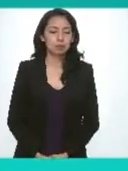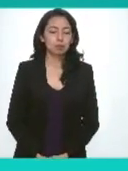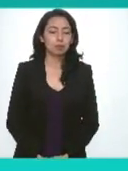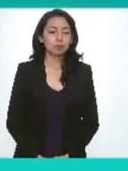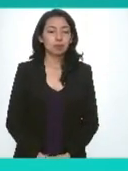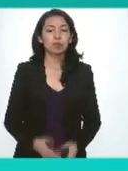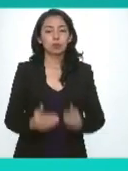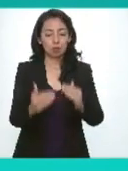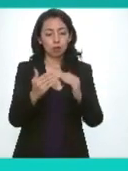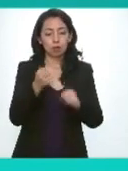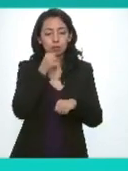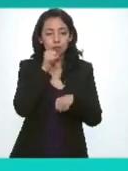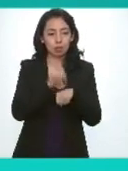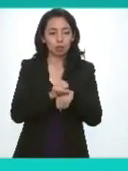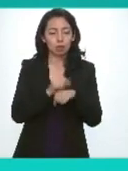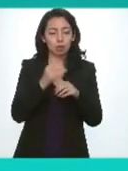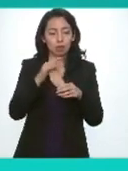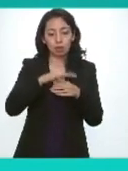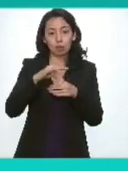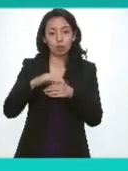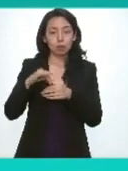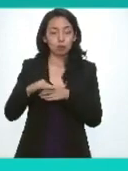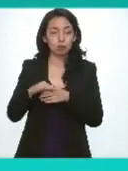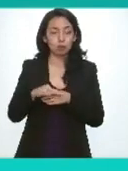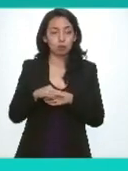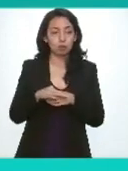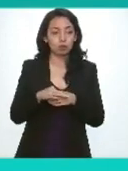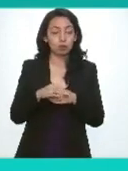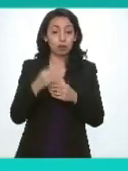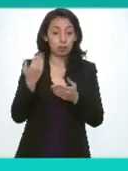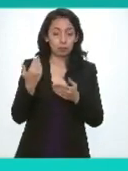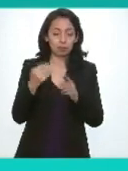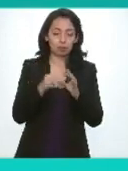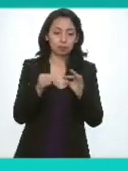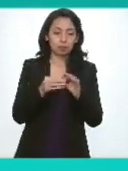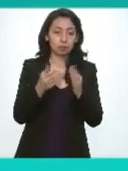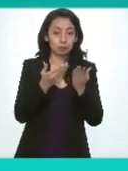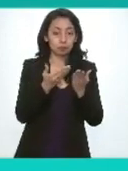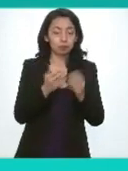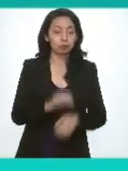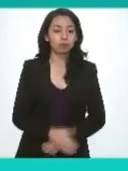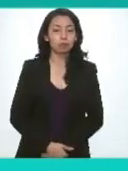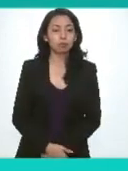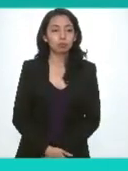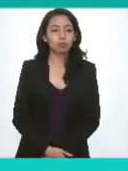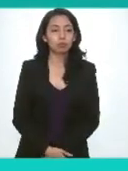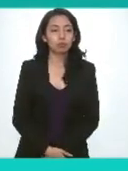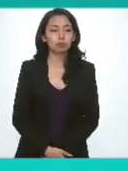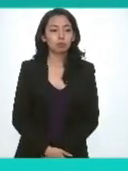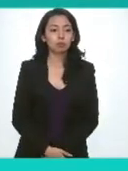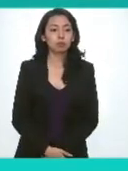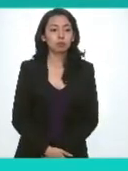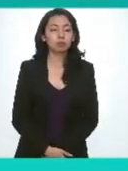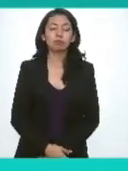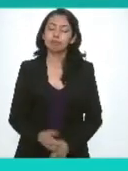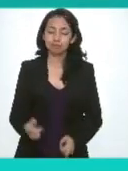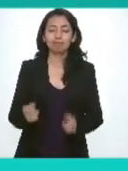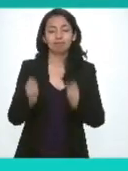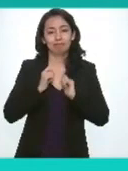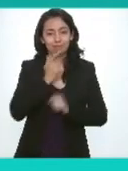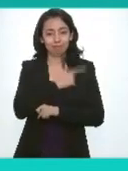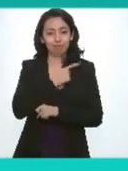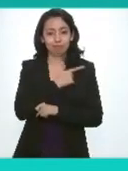solicito a continuación someter a votación el asunto que acaba de ser presentado por favor con gusto